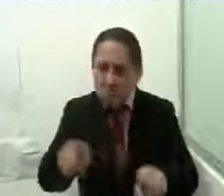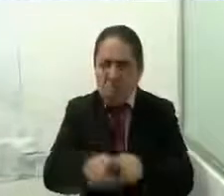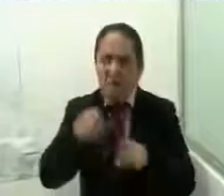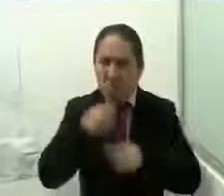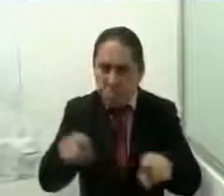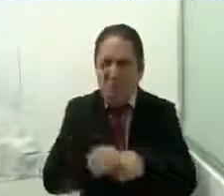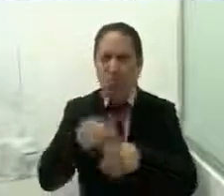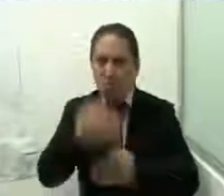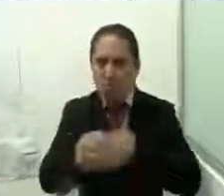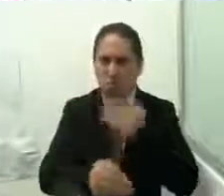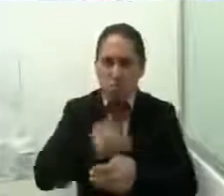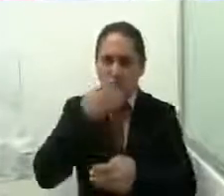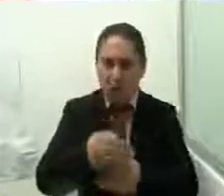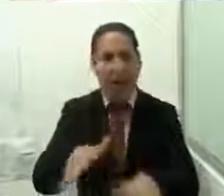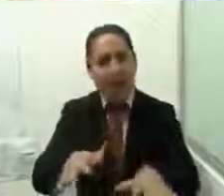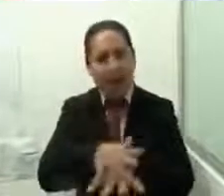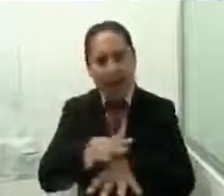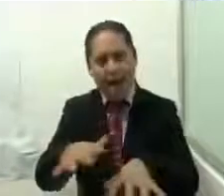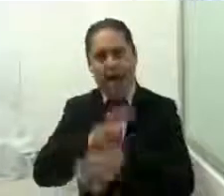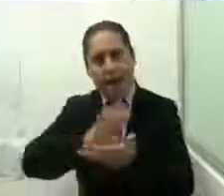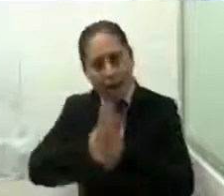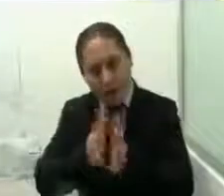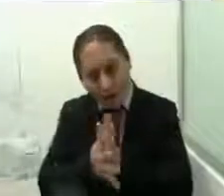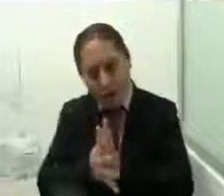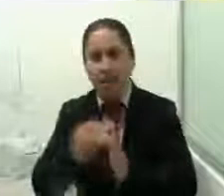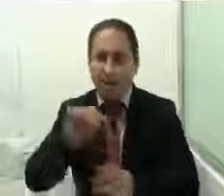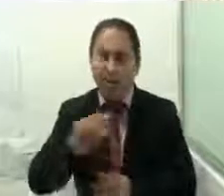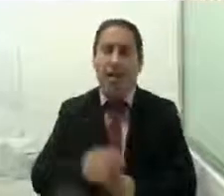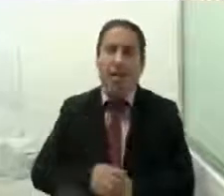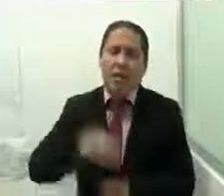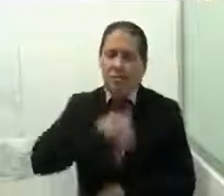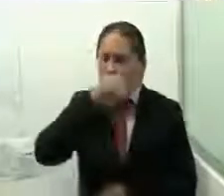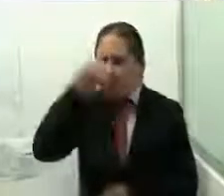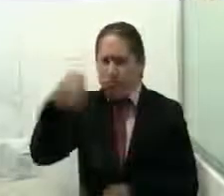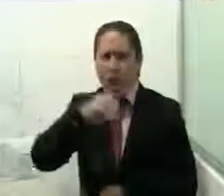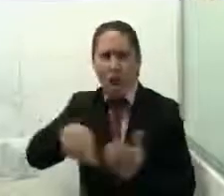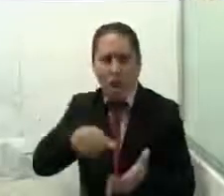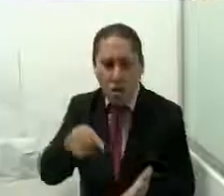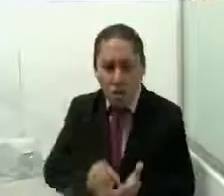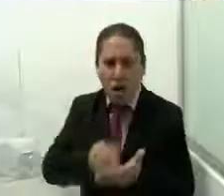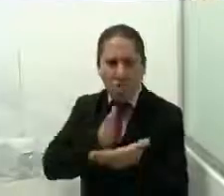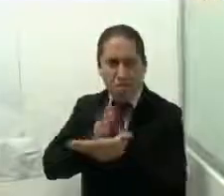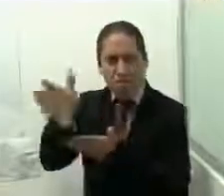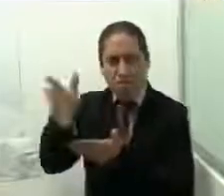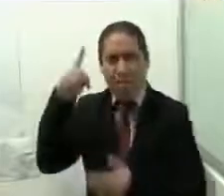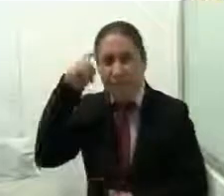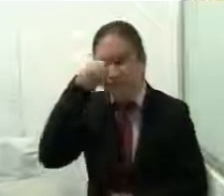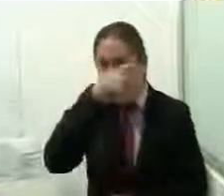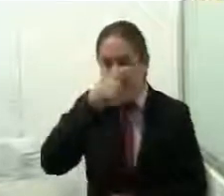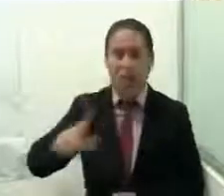municipios, que es de difícil acceso, lo hemos logrado mediante el apoyo de los gobiernos